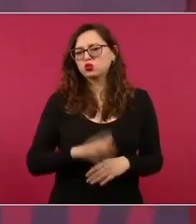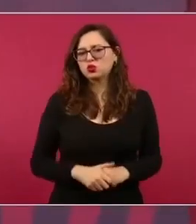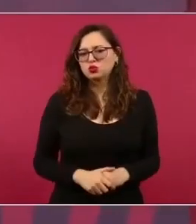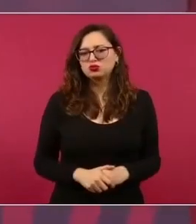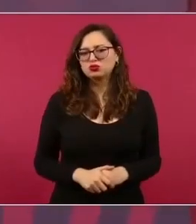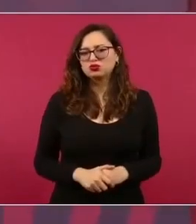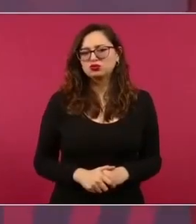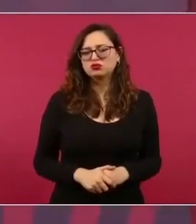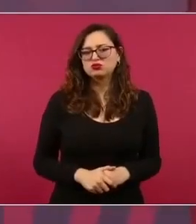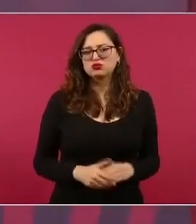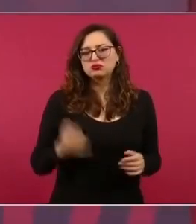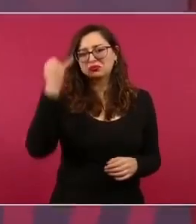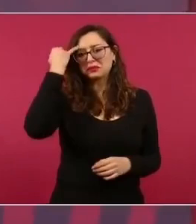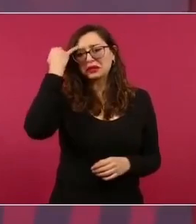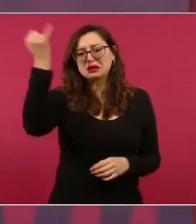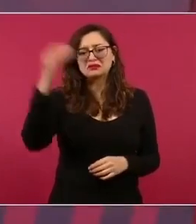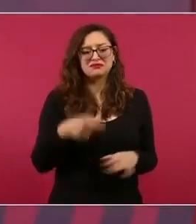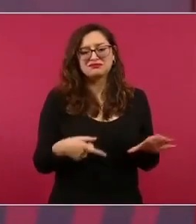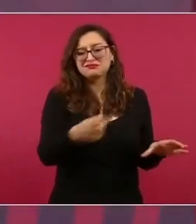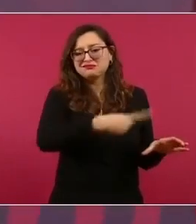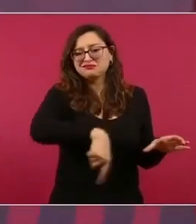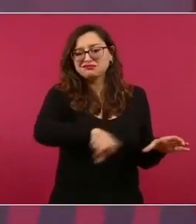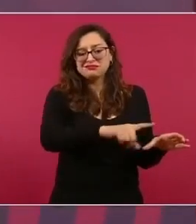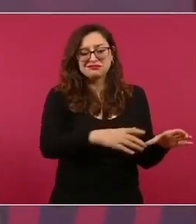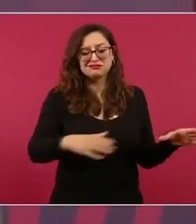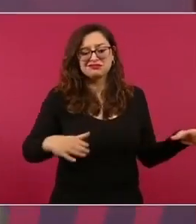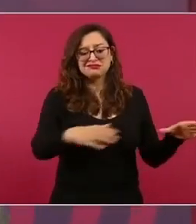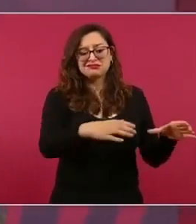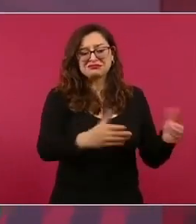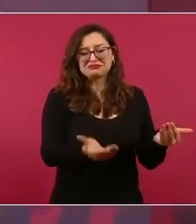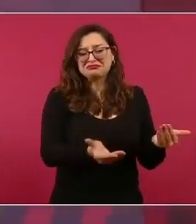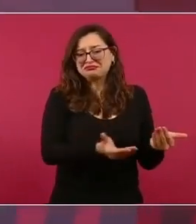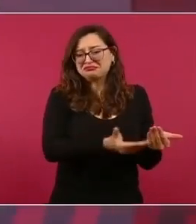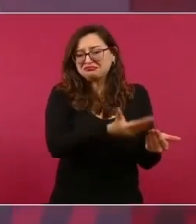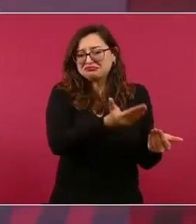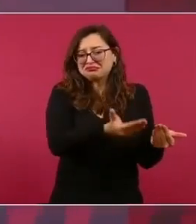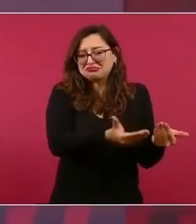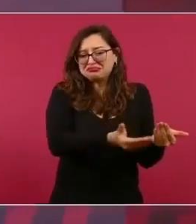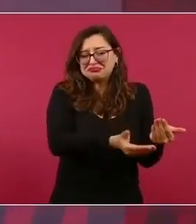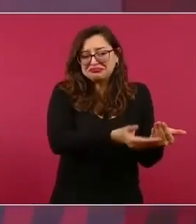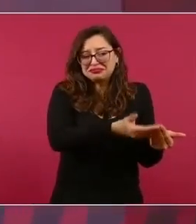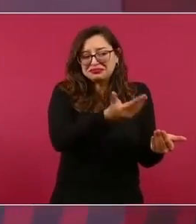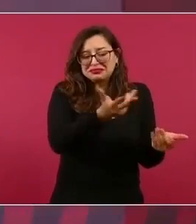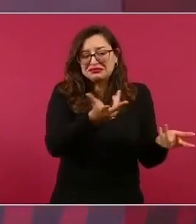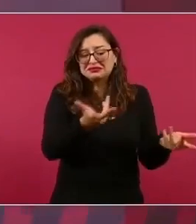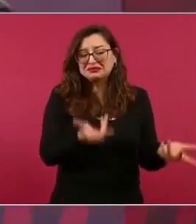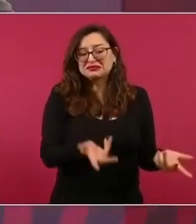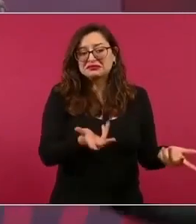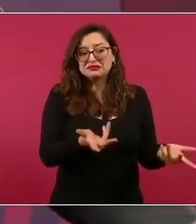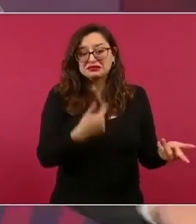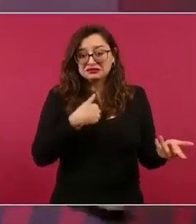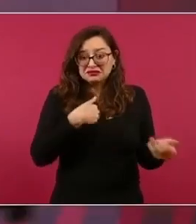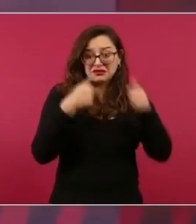Las minorías corruptas o sus achichincles o voceros, pues